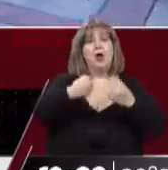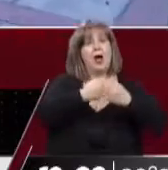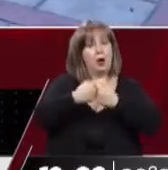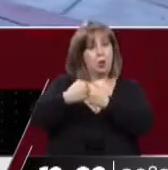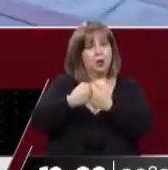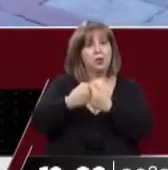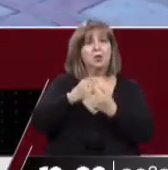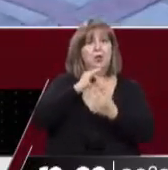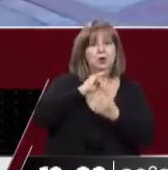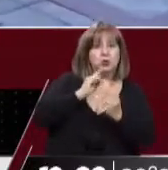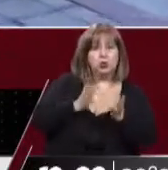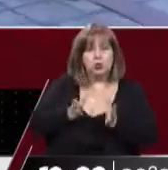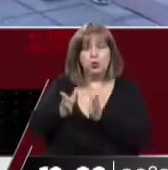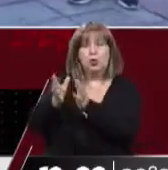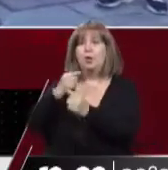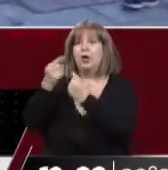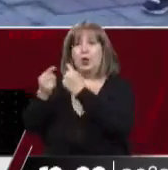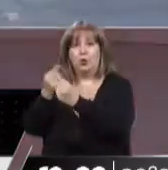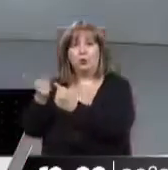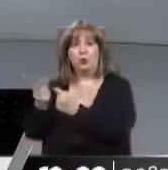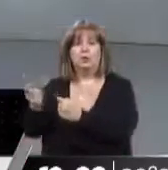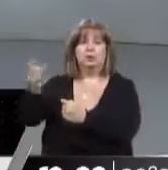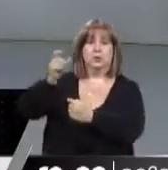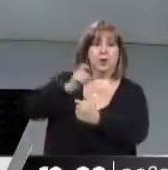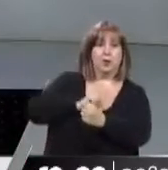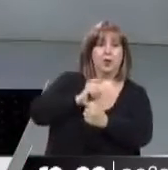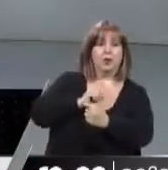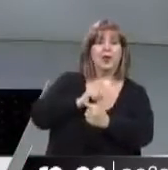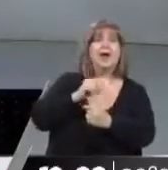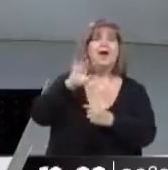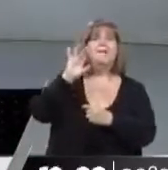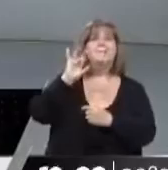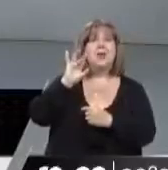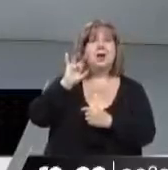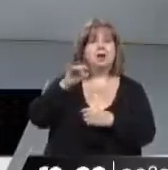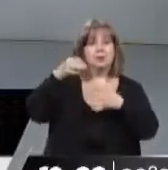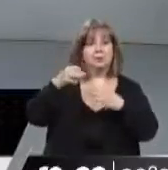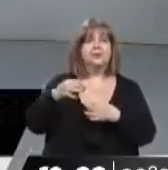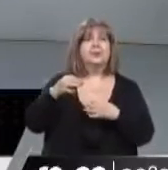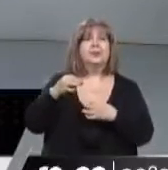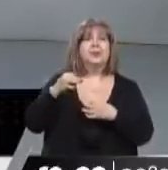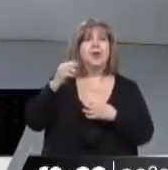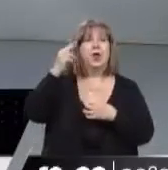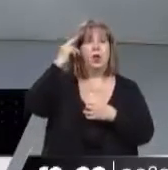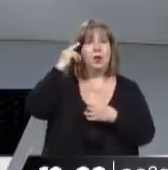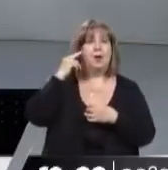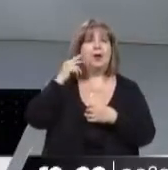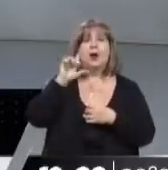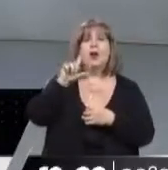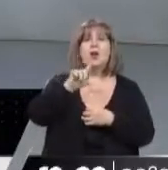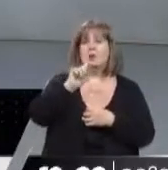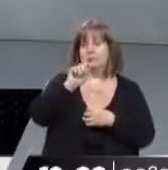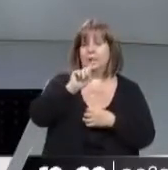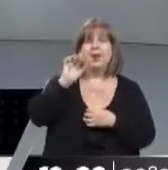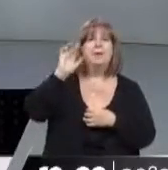con sus delegados o con sus bases. Bien, miércoles entonces, Fede Rata, porque creo que dije lunes, miércoles